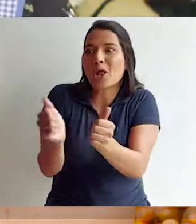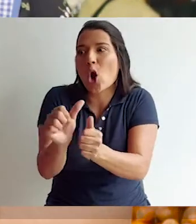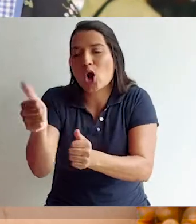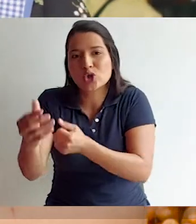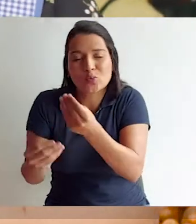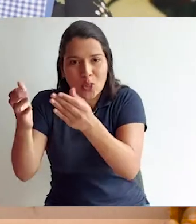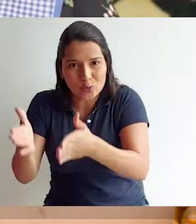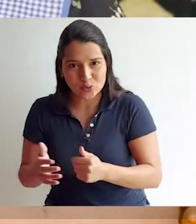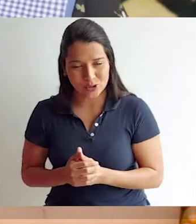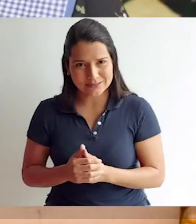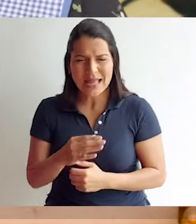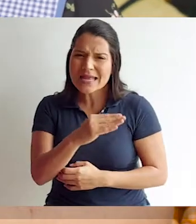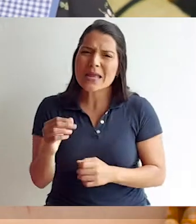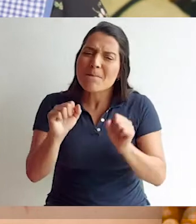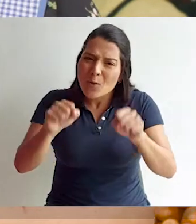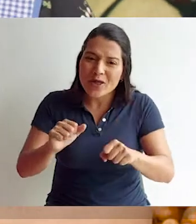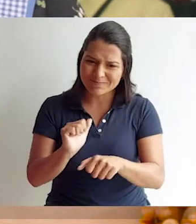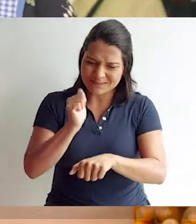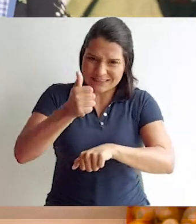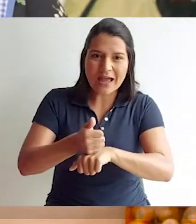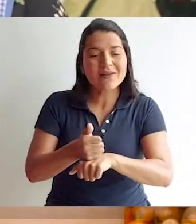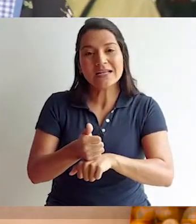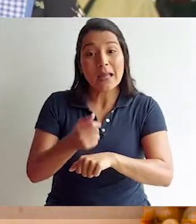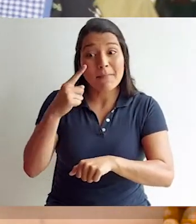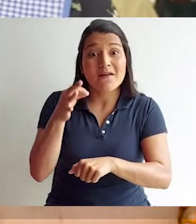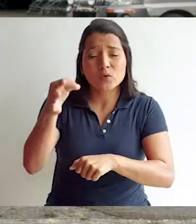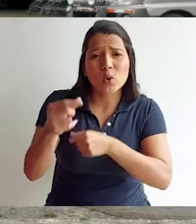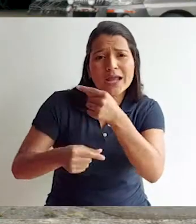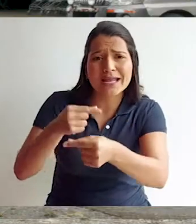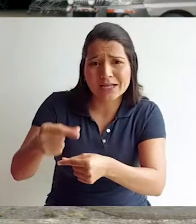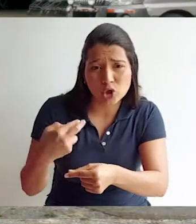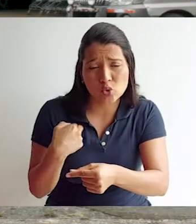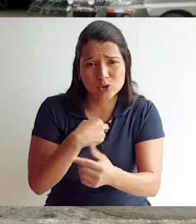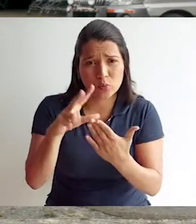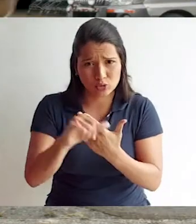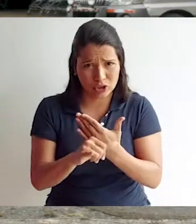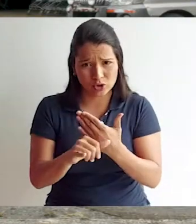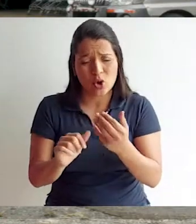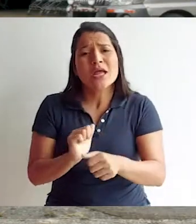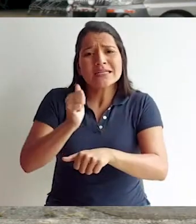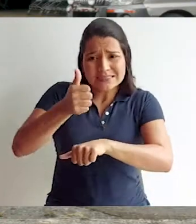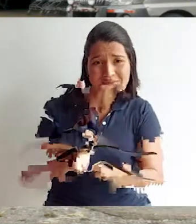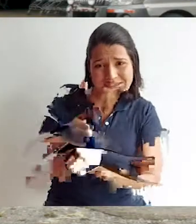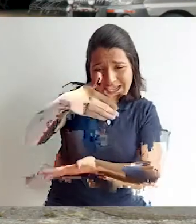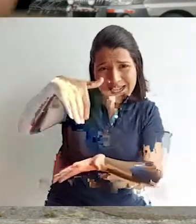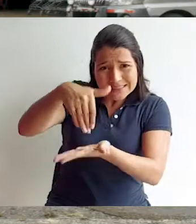compartir, qué sé yo, semillas con otros productores. Y dejar ese legado,